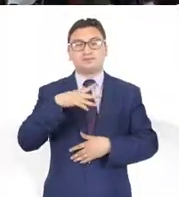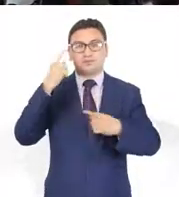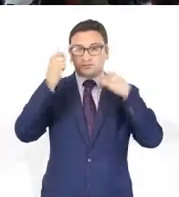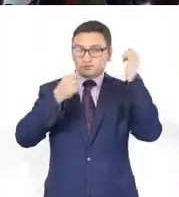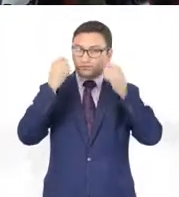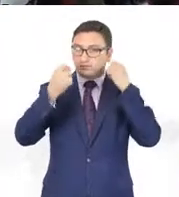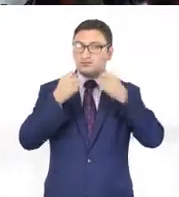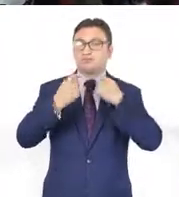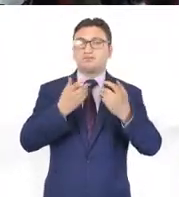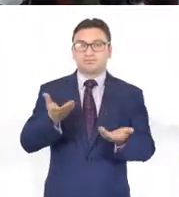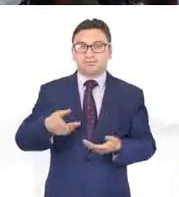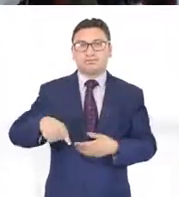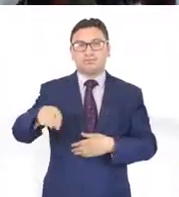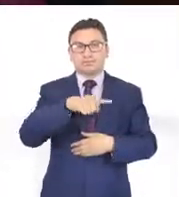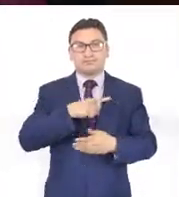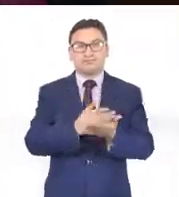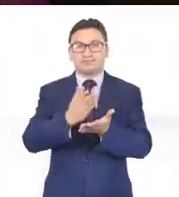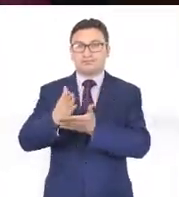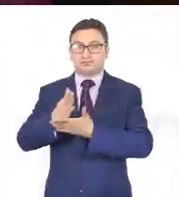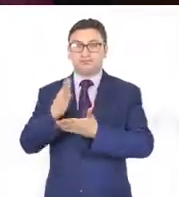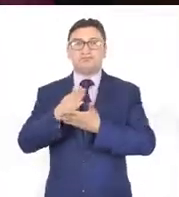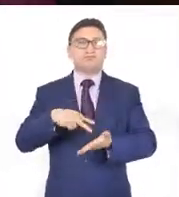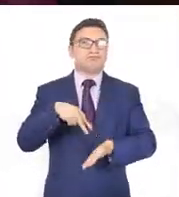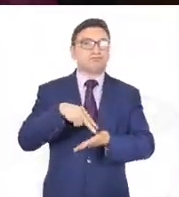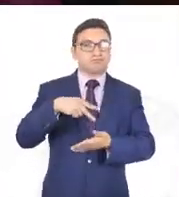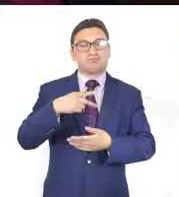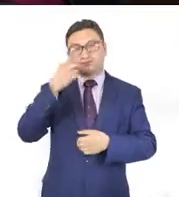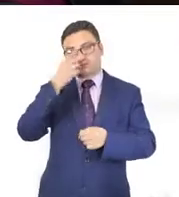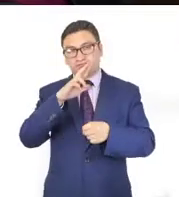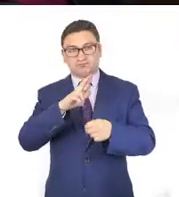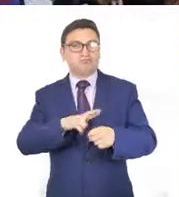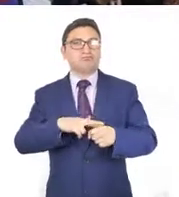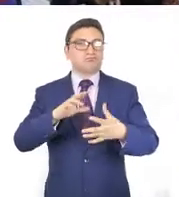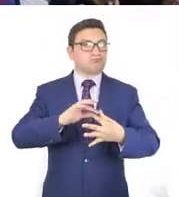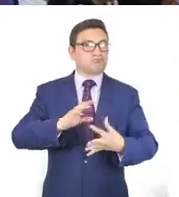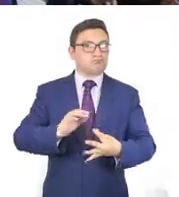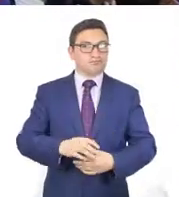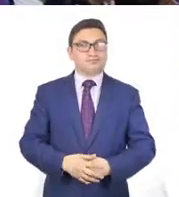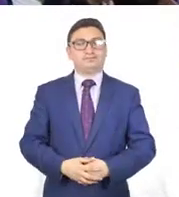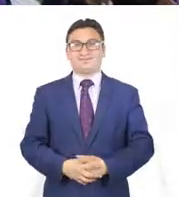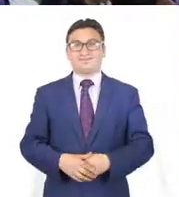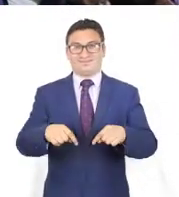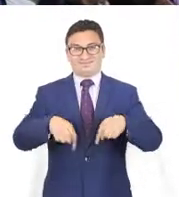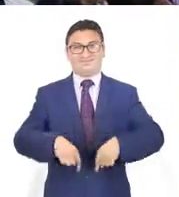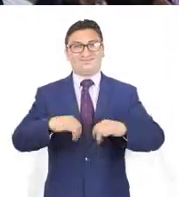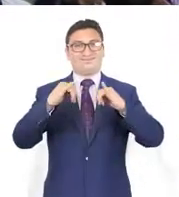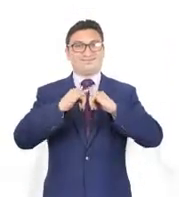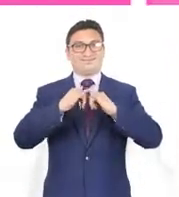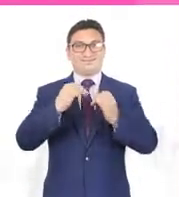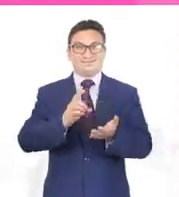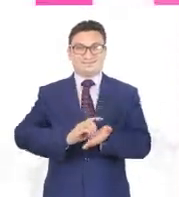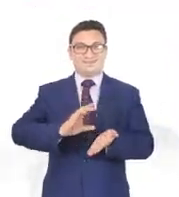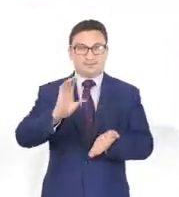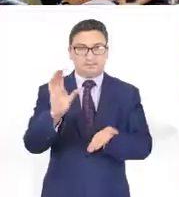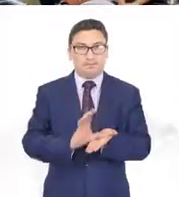En la Casa de Encuentro de las Personas con Discapacidad efectuamos la celebración del Día Nacional de las Personas Sordas.